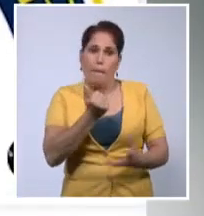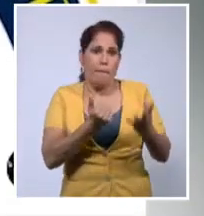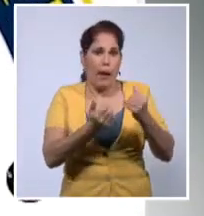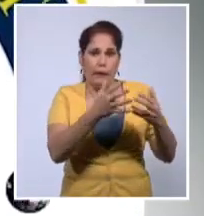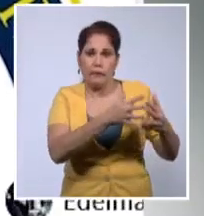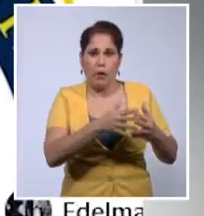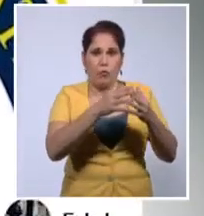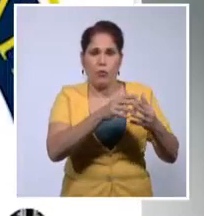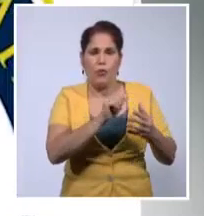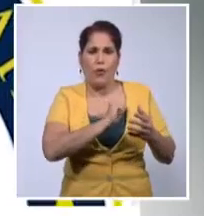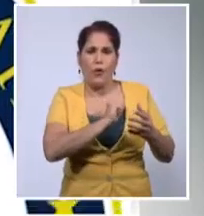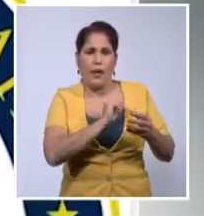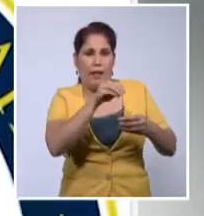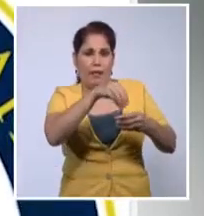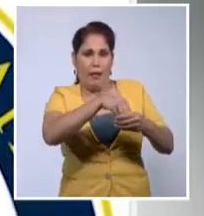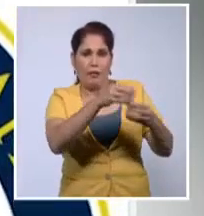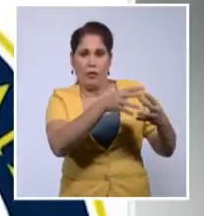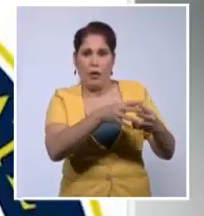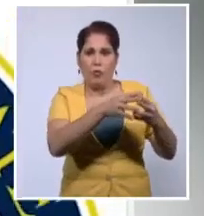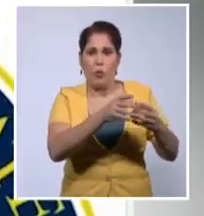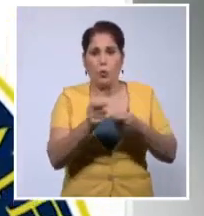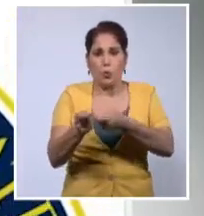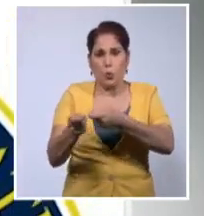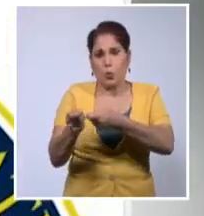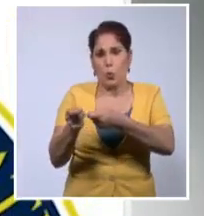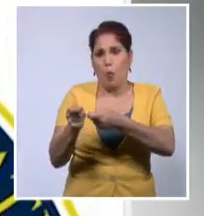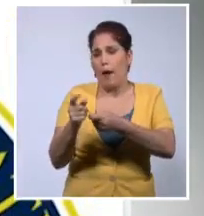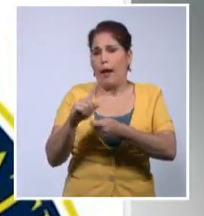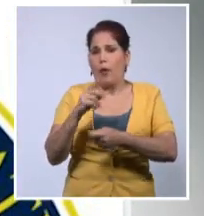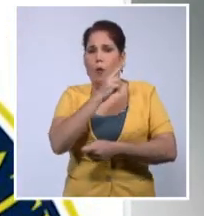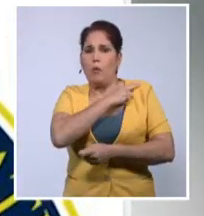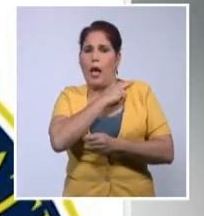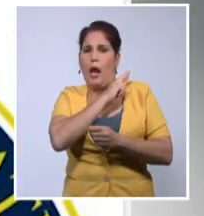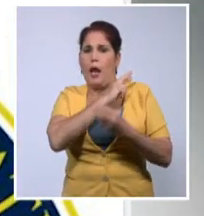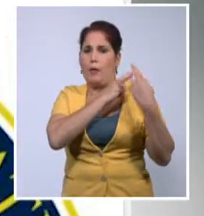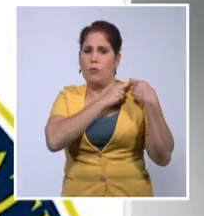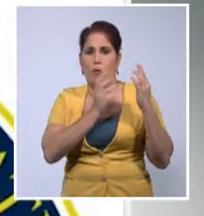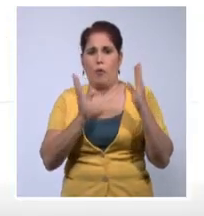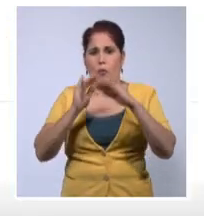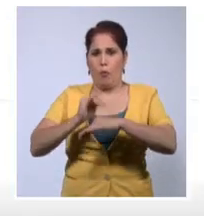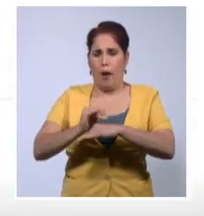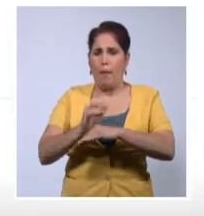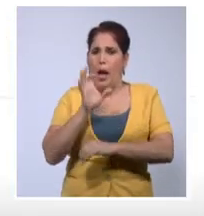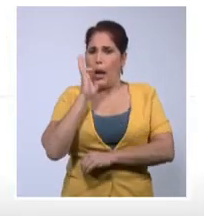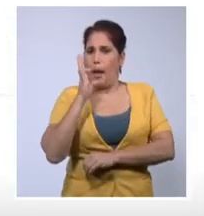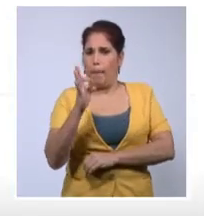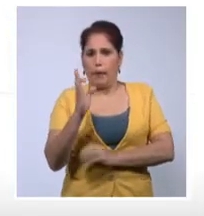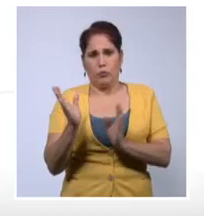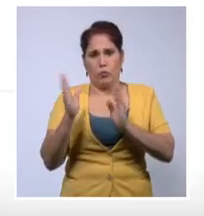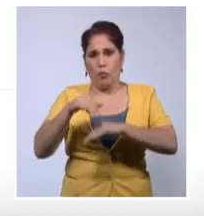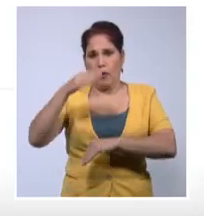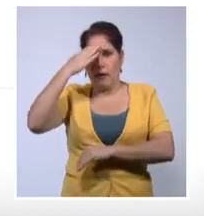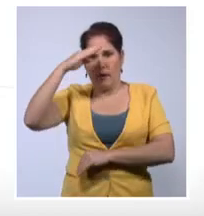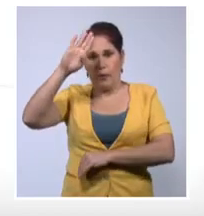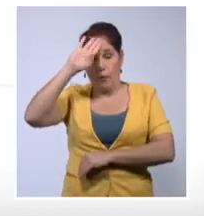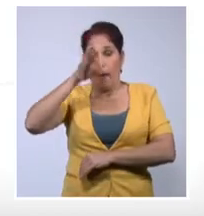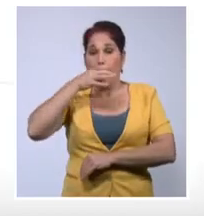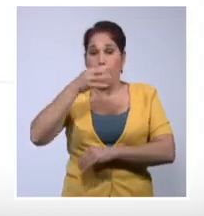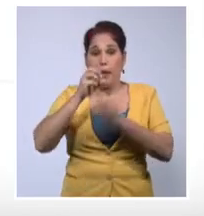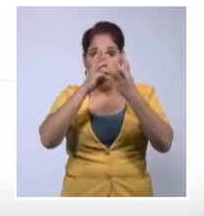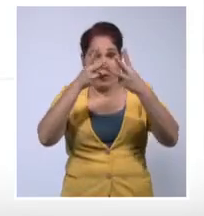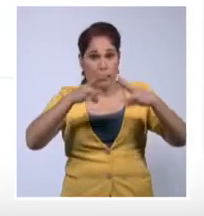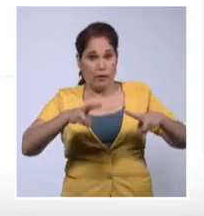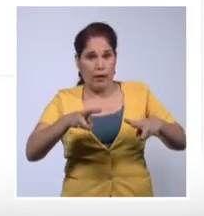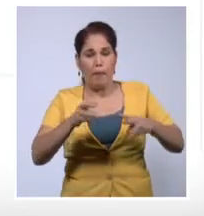Unidos a individuos en Cuba para que desafíen la autoridad. Asimismo, denunció la maquinaria desplegada en las redes sociales